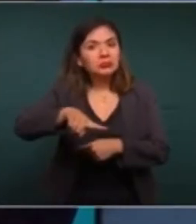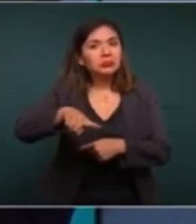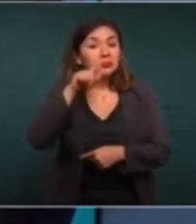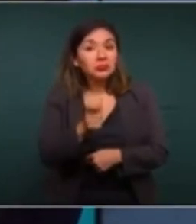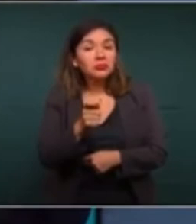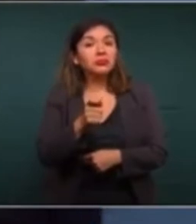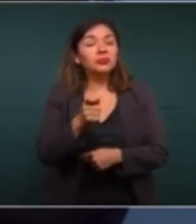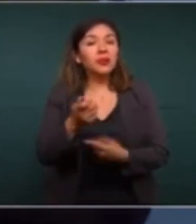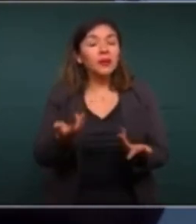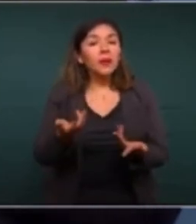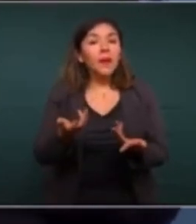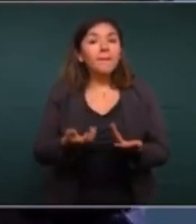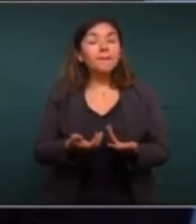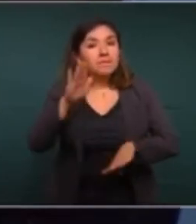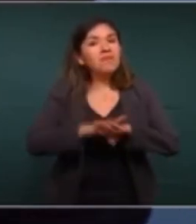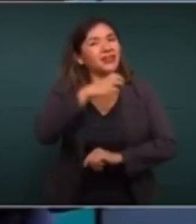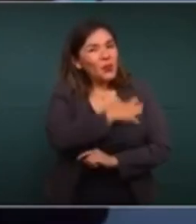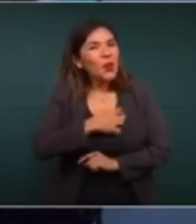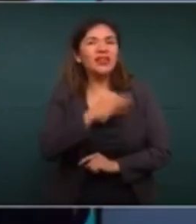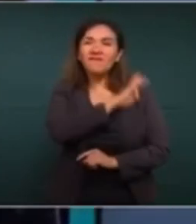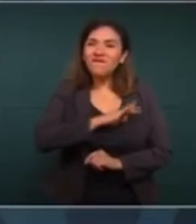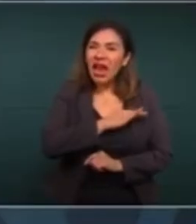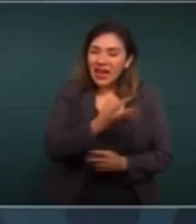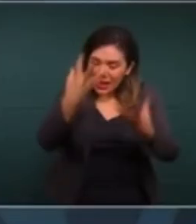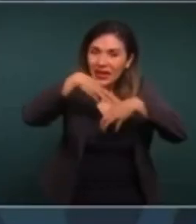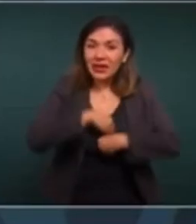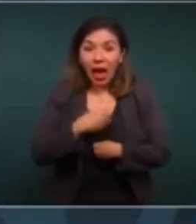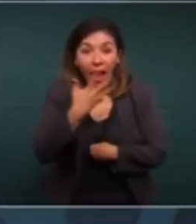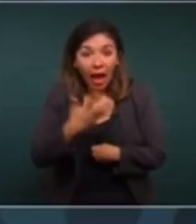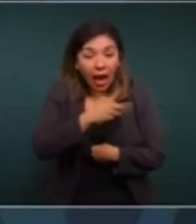estemos contentos, felices,